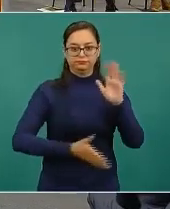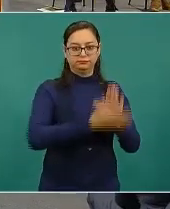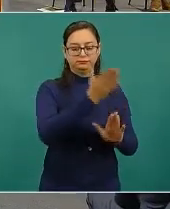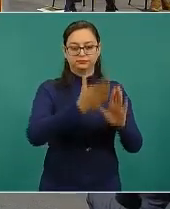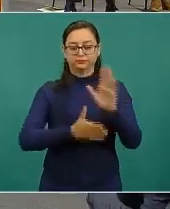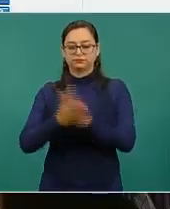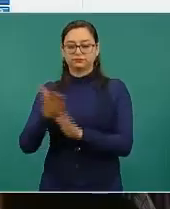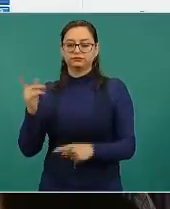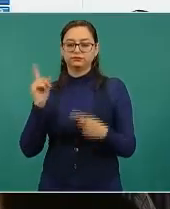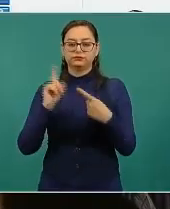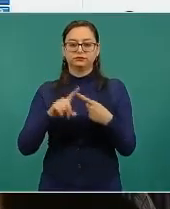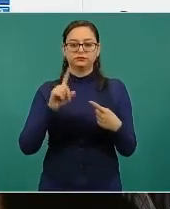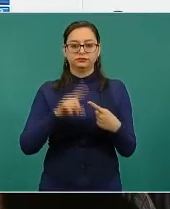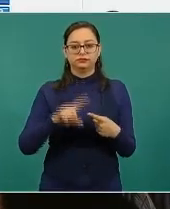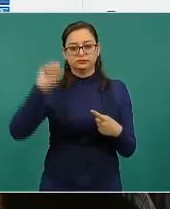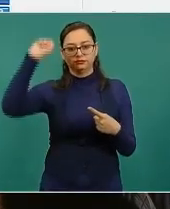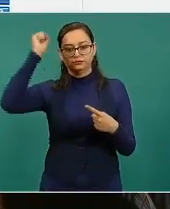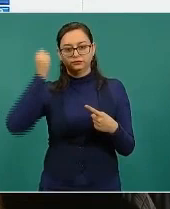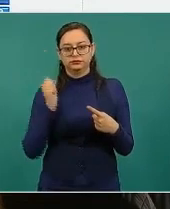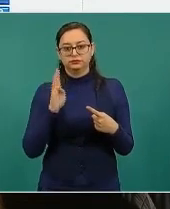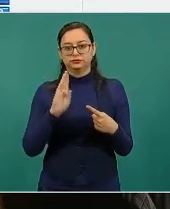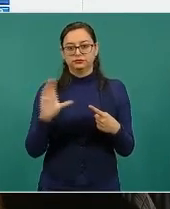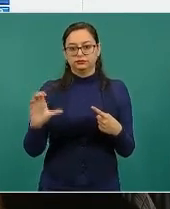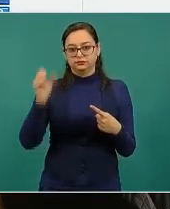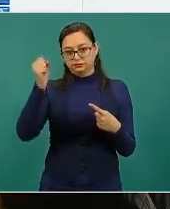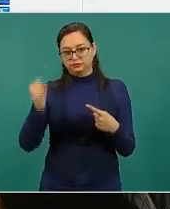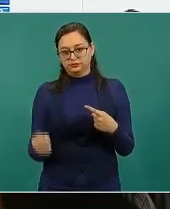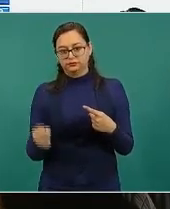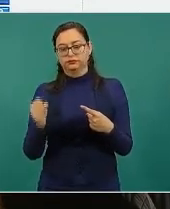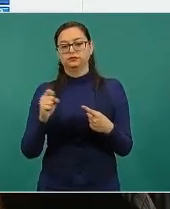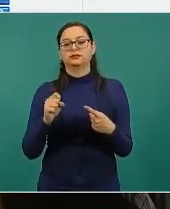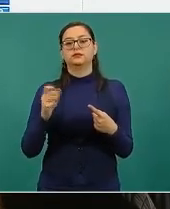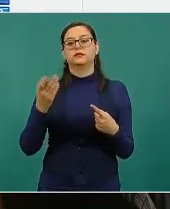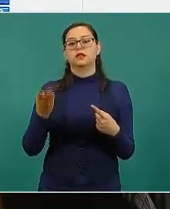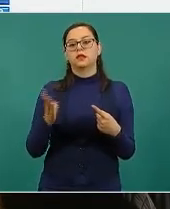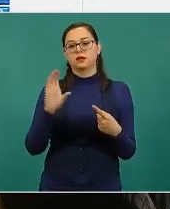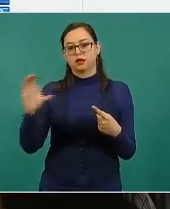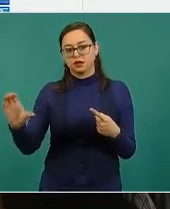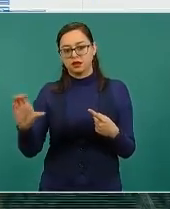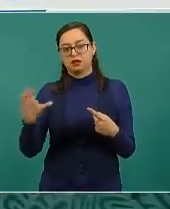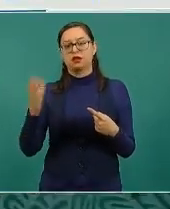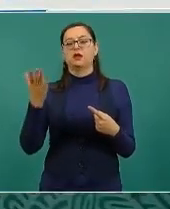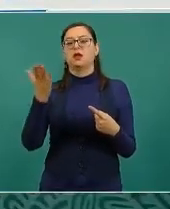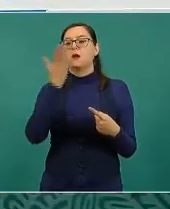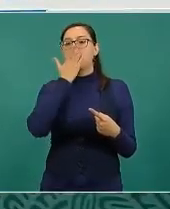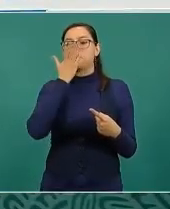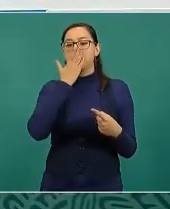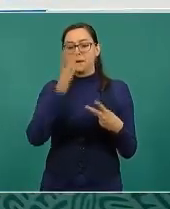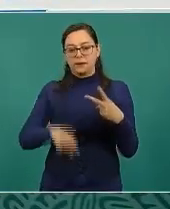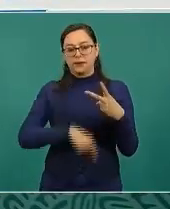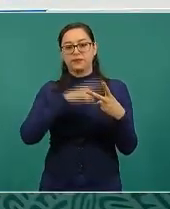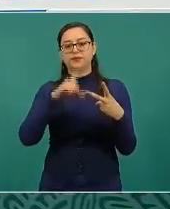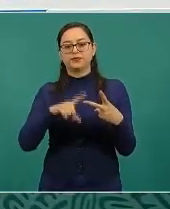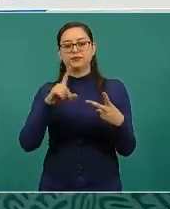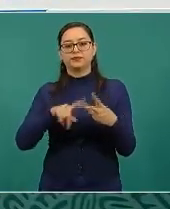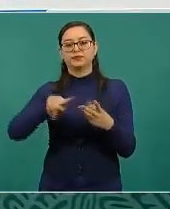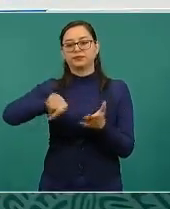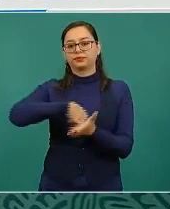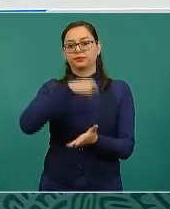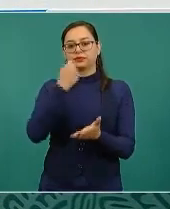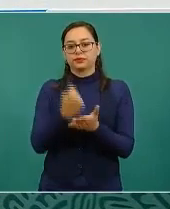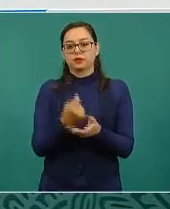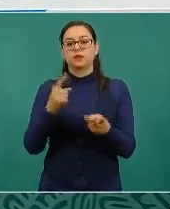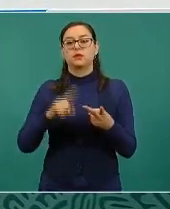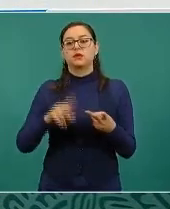ruta 1 atendió Sinaloa, Baja California Sur, Baja California y Sonora. La 2, Tamaulipas,